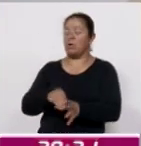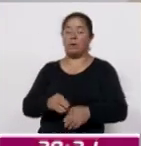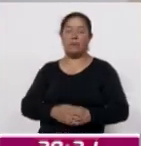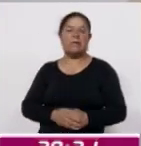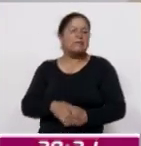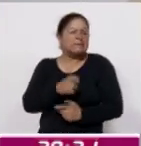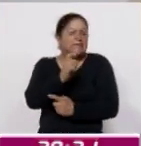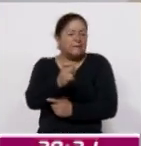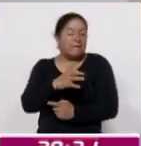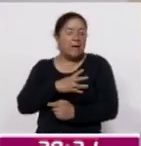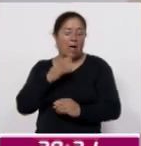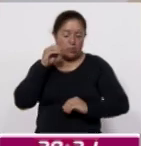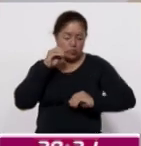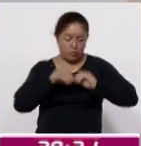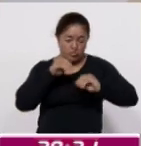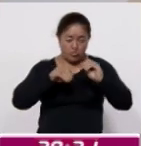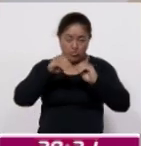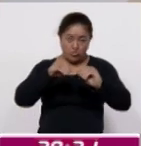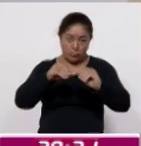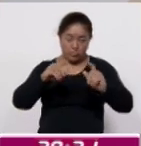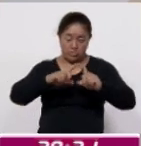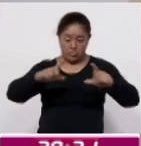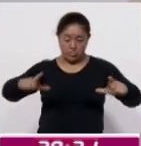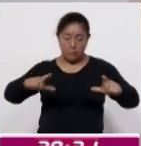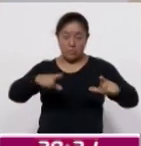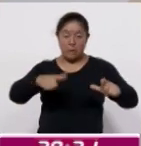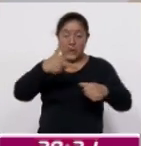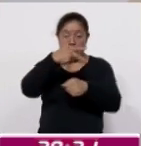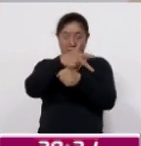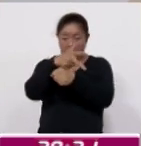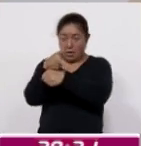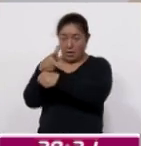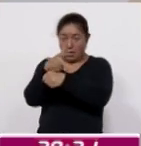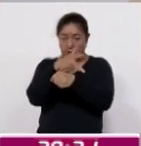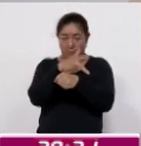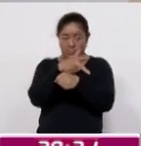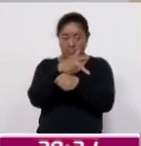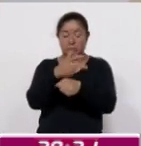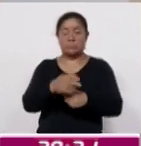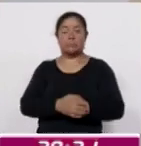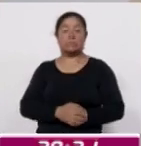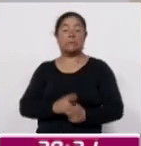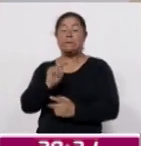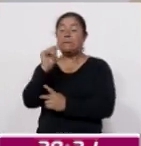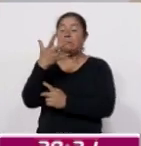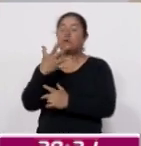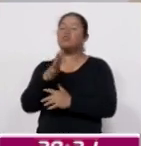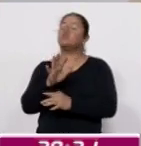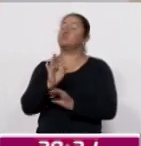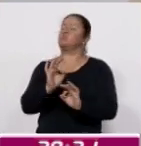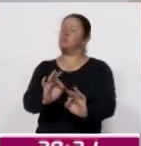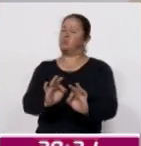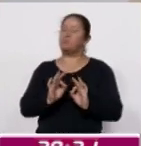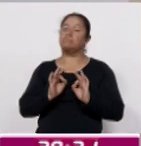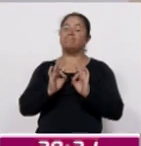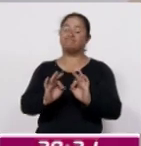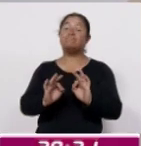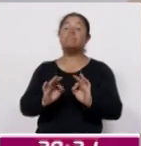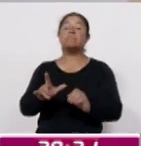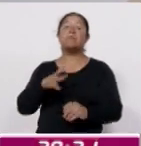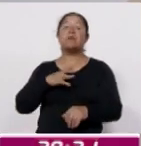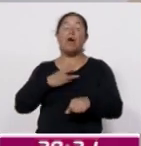en equipamiento, en cámaras, cámaras de alta tecnología, que estarán